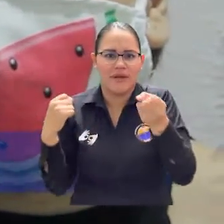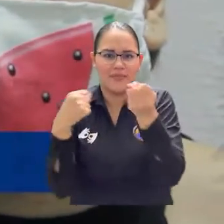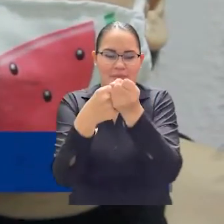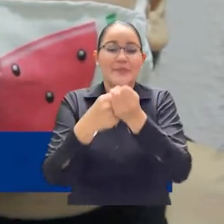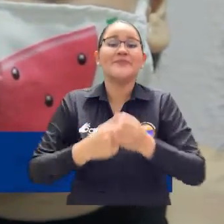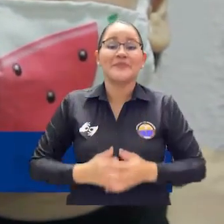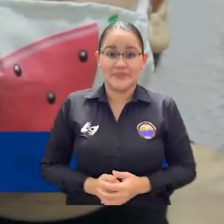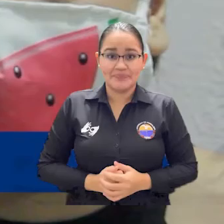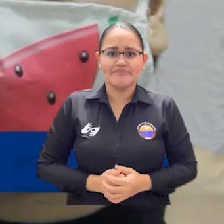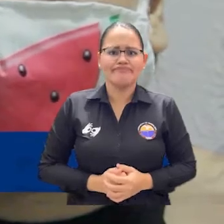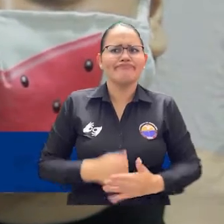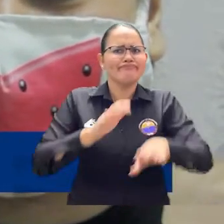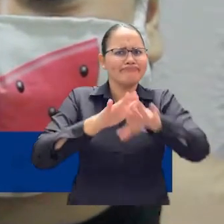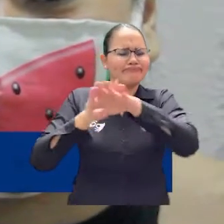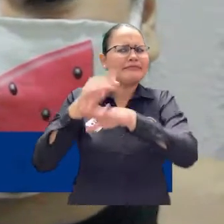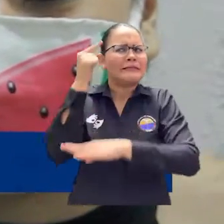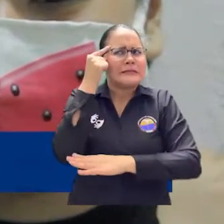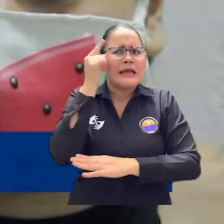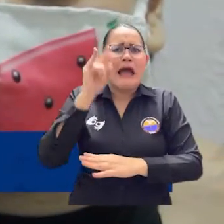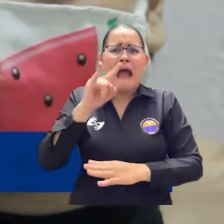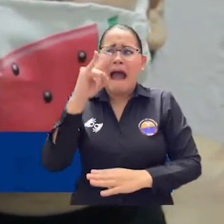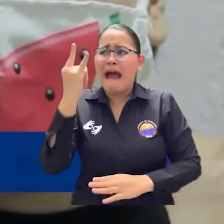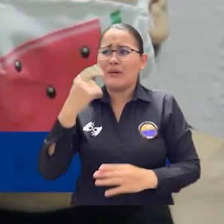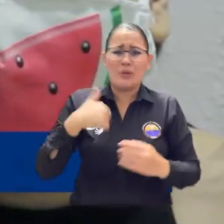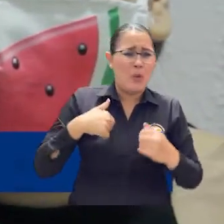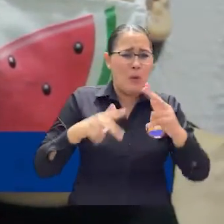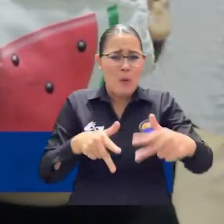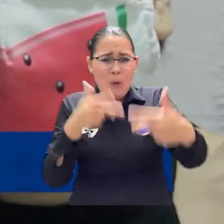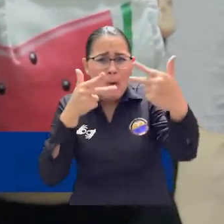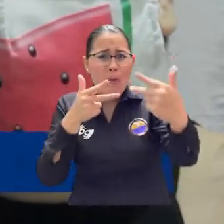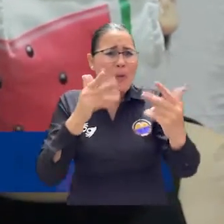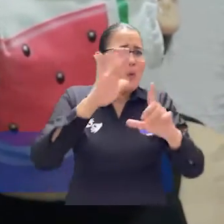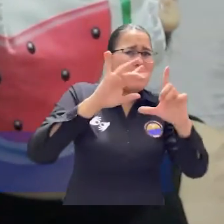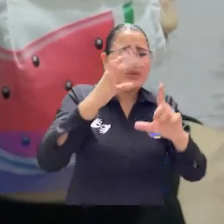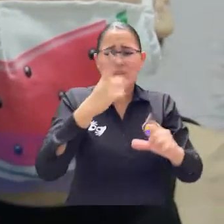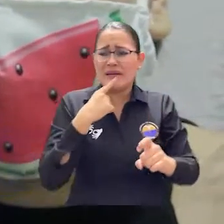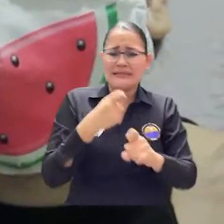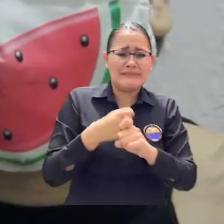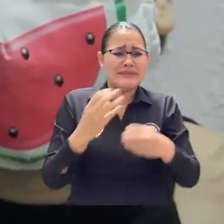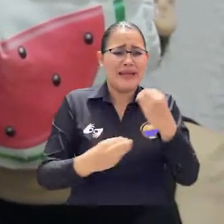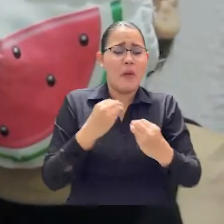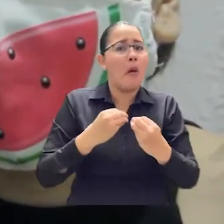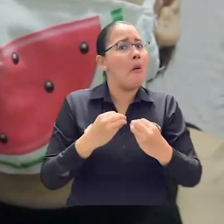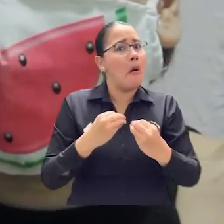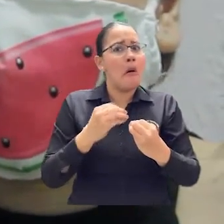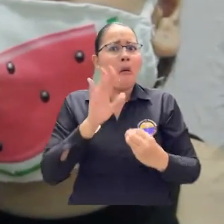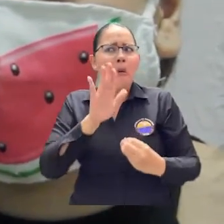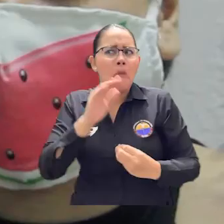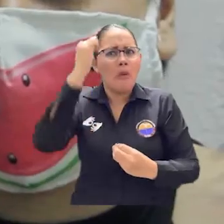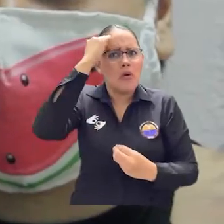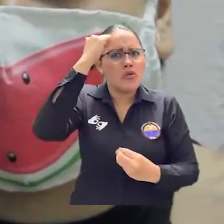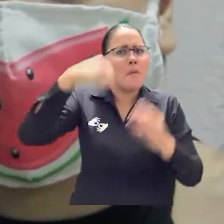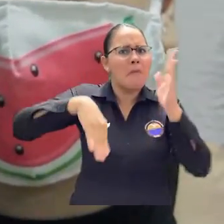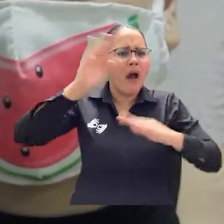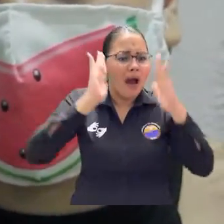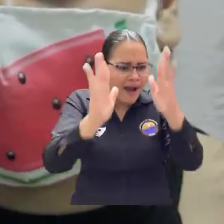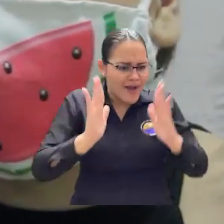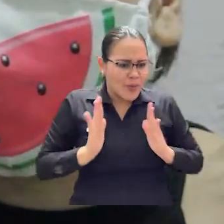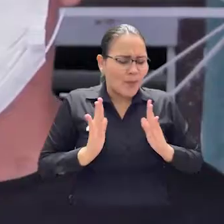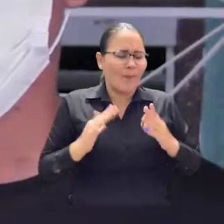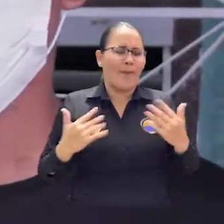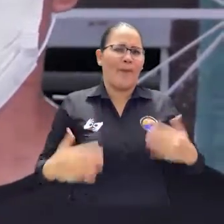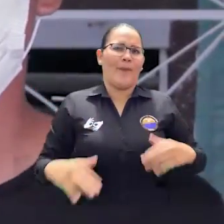pensábamos que la virtualidad nos iba a afectar en algún punto, pero los profesores muy puntuales, muy facilitadores con los